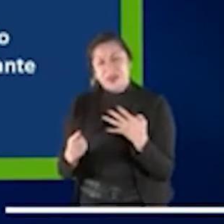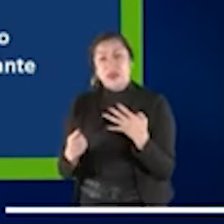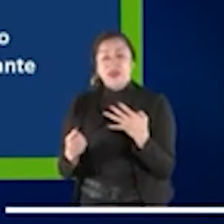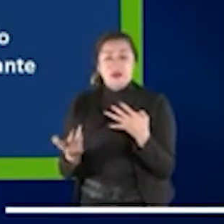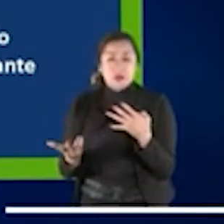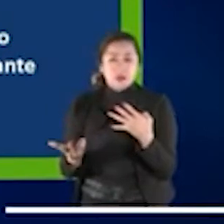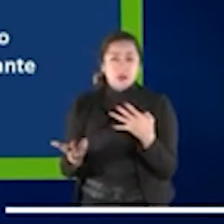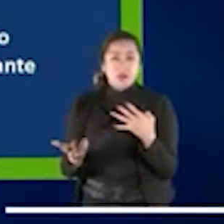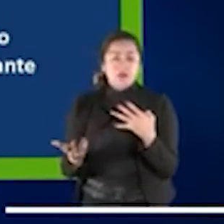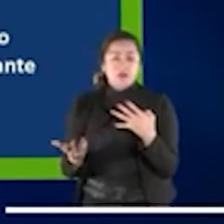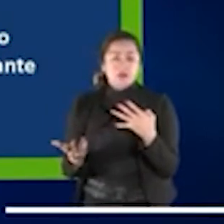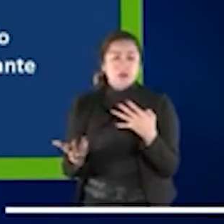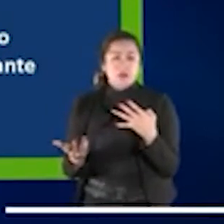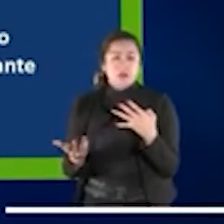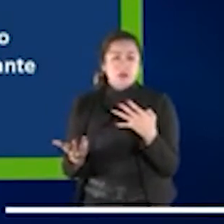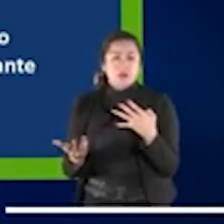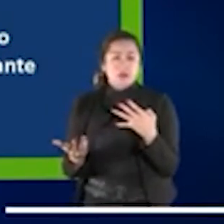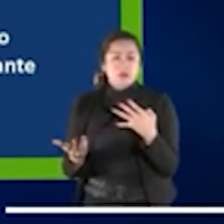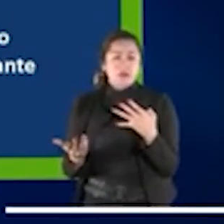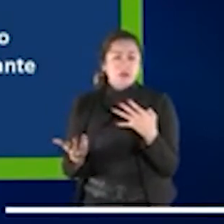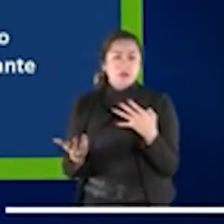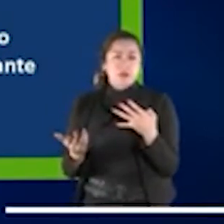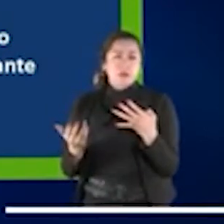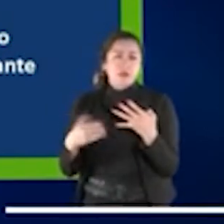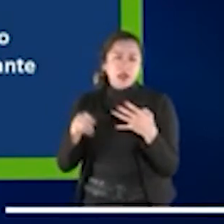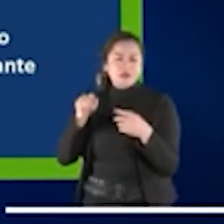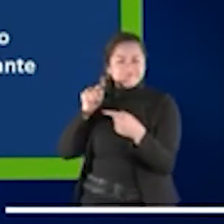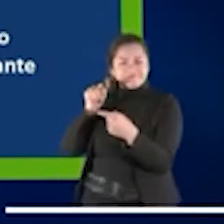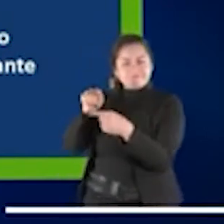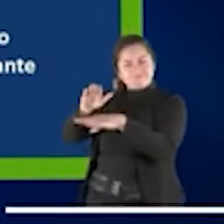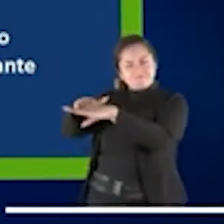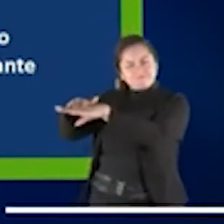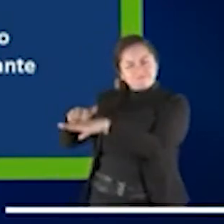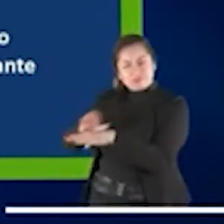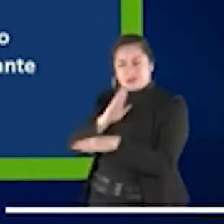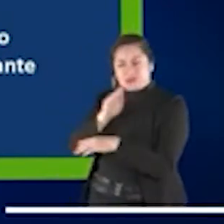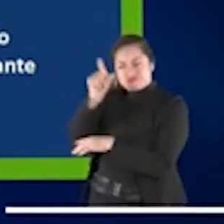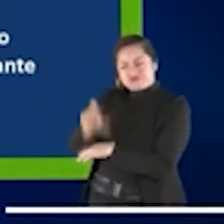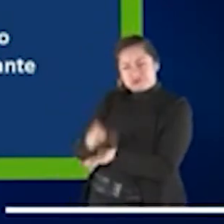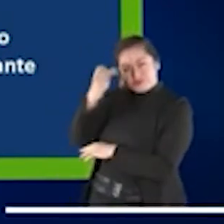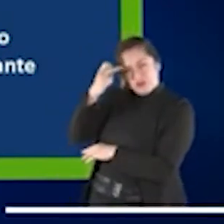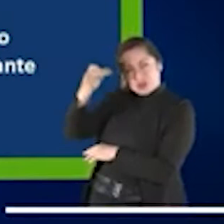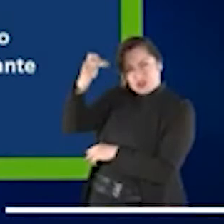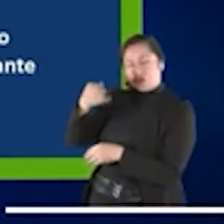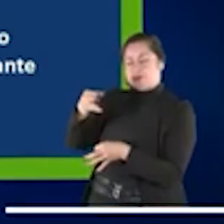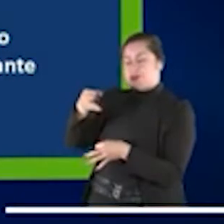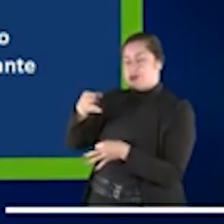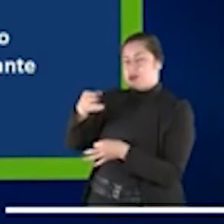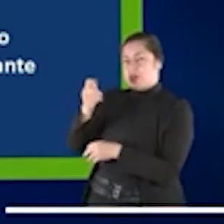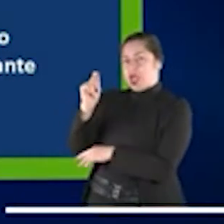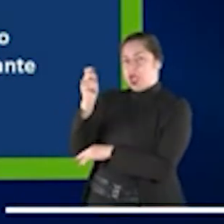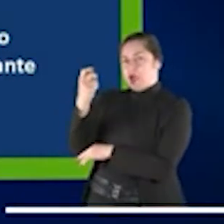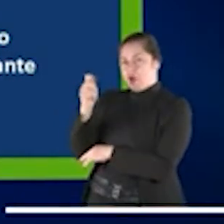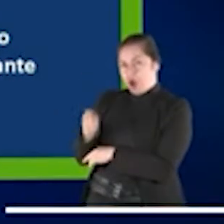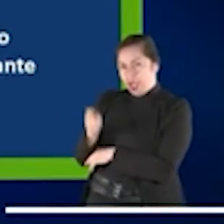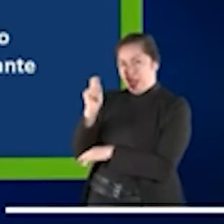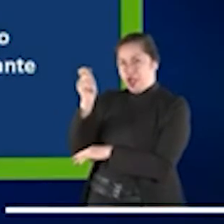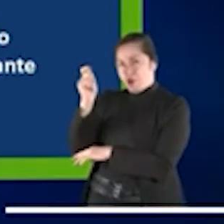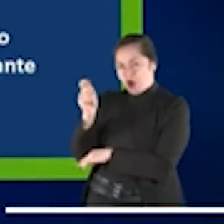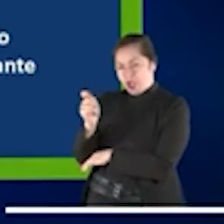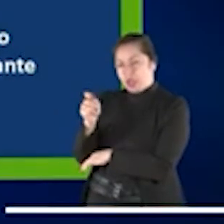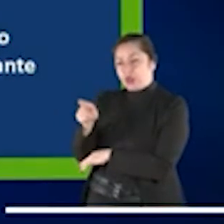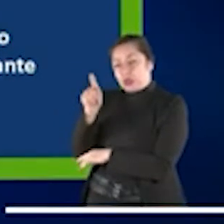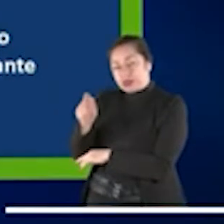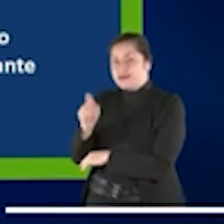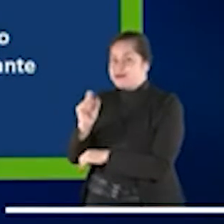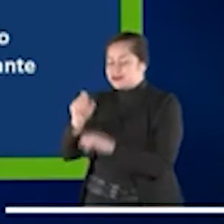puede ser un poco más para los abogados, el papel de los abogados es abogar por la liberación de todos los niños en toda la